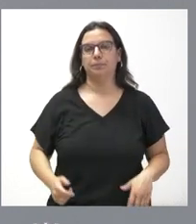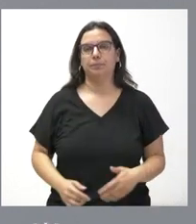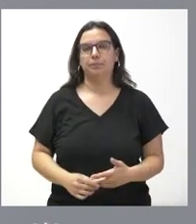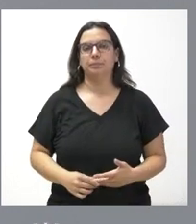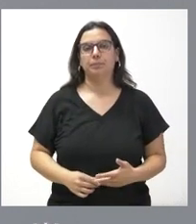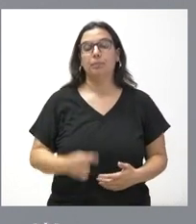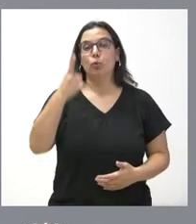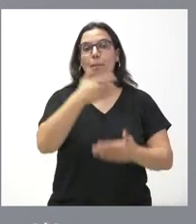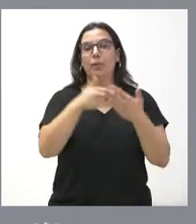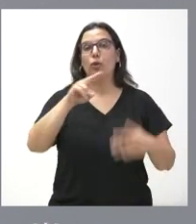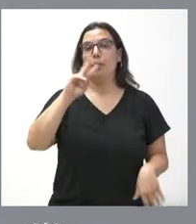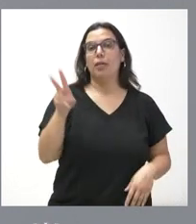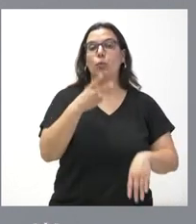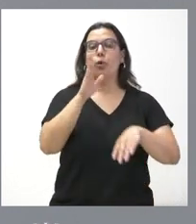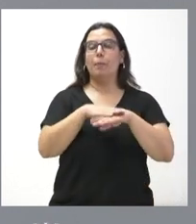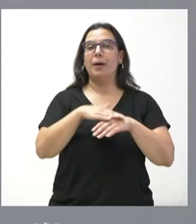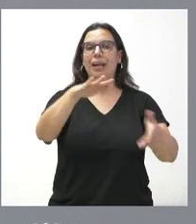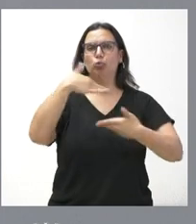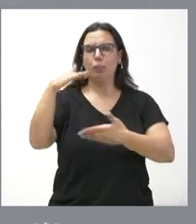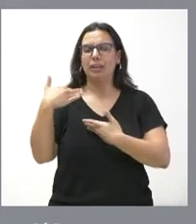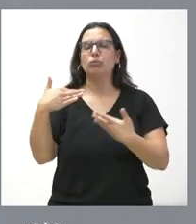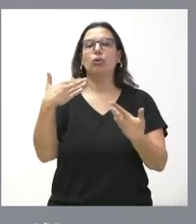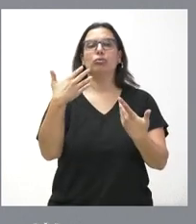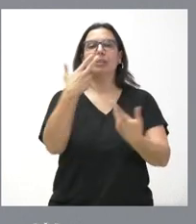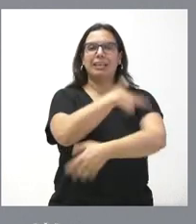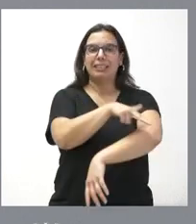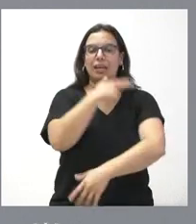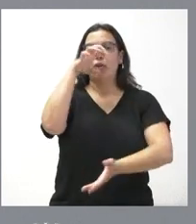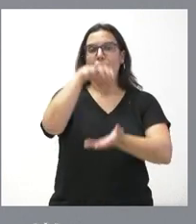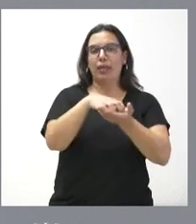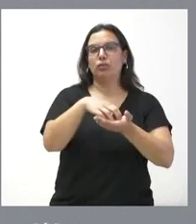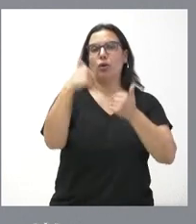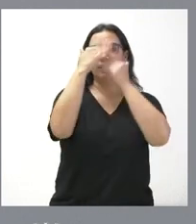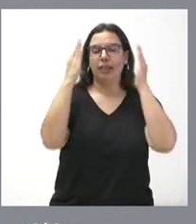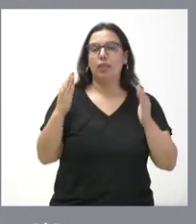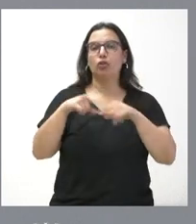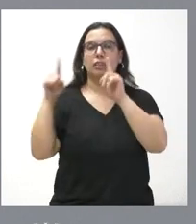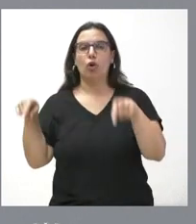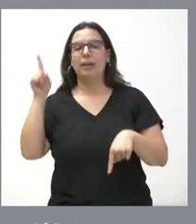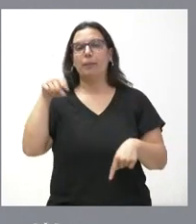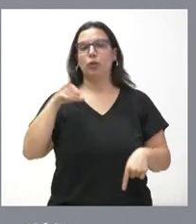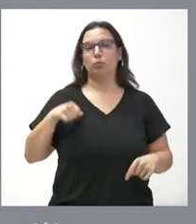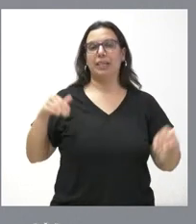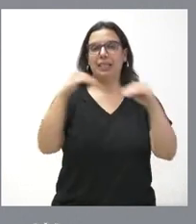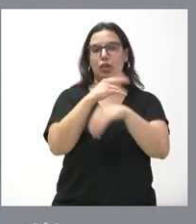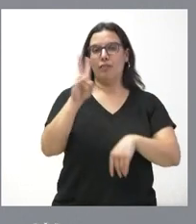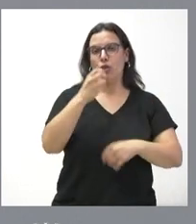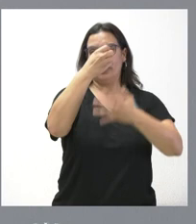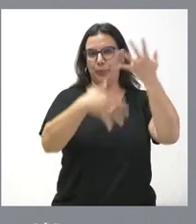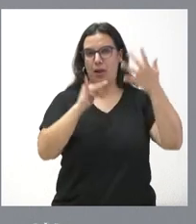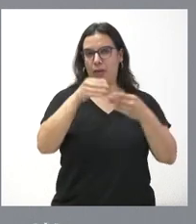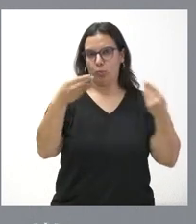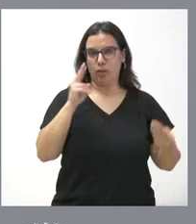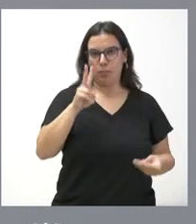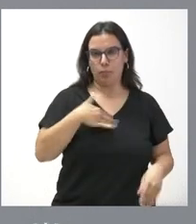Un millón de euros para suministros sanitarios en centros asistenciales de Segovia y en el Hospital Clínico de Valladolid, con la descripción que tienen ustedes en la documentación.